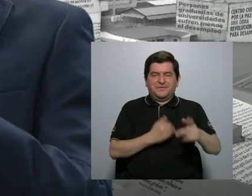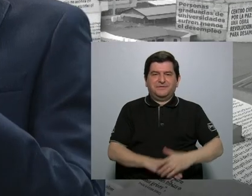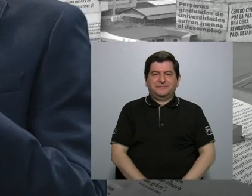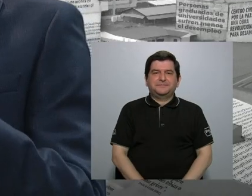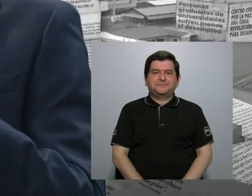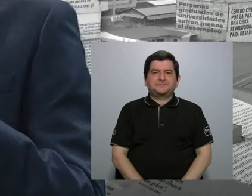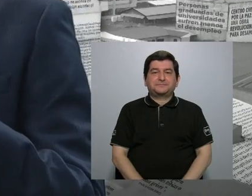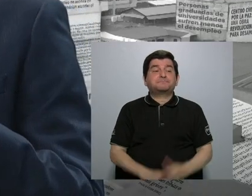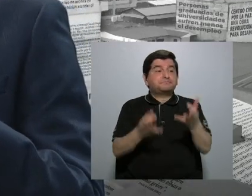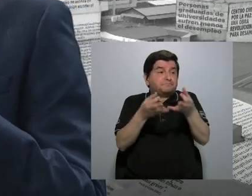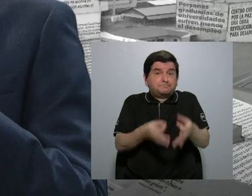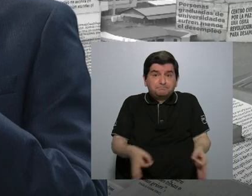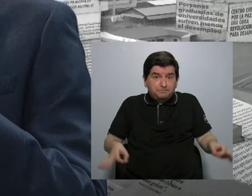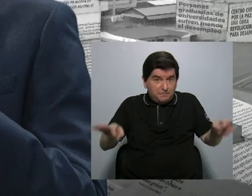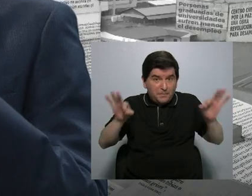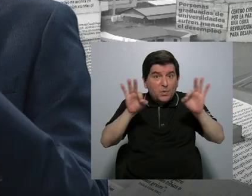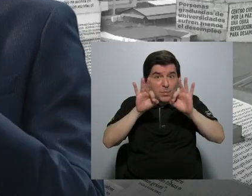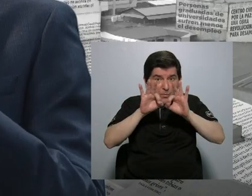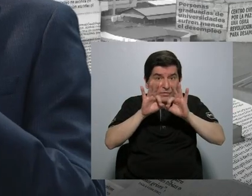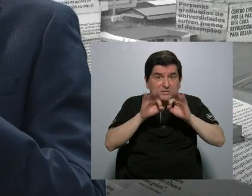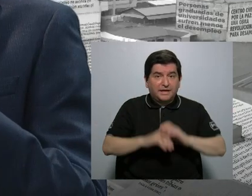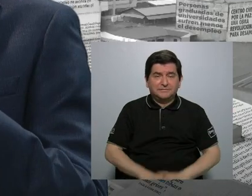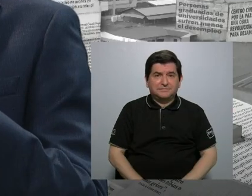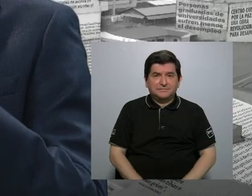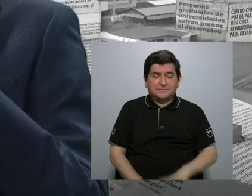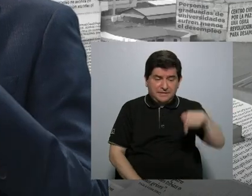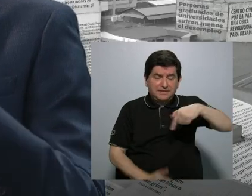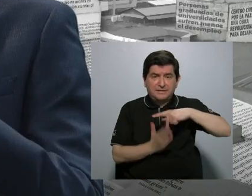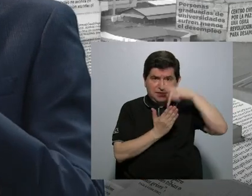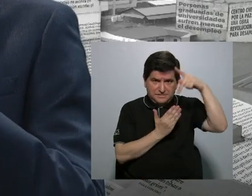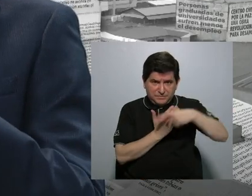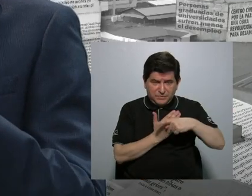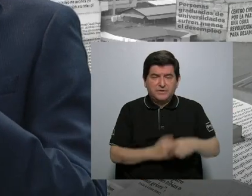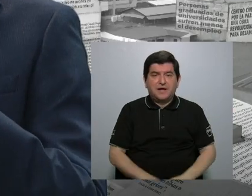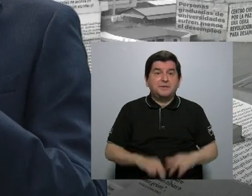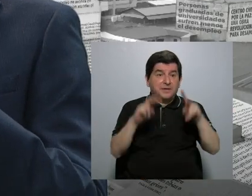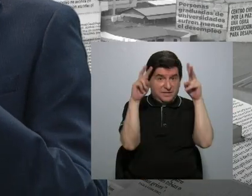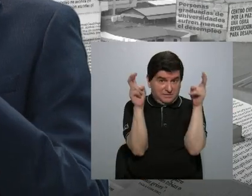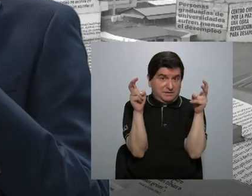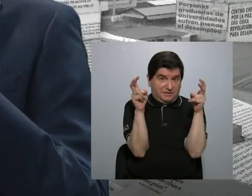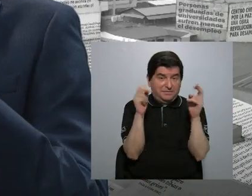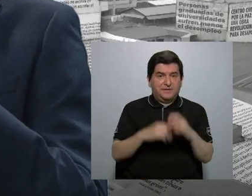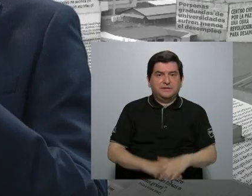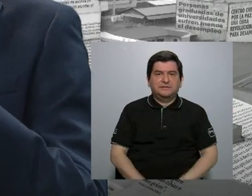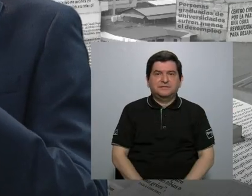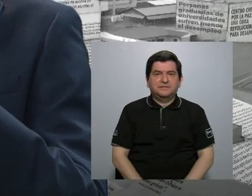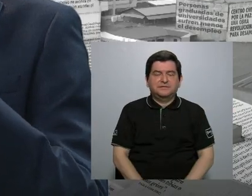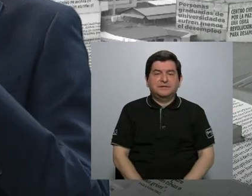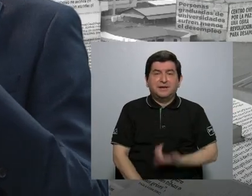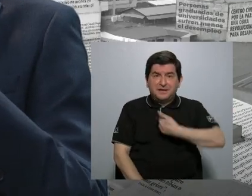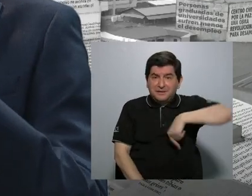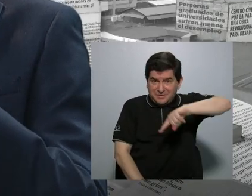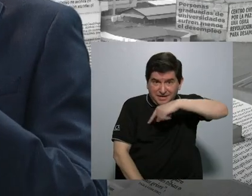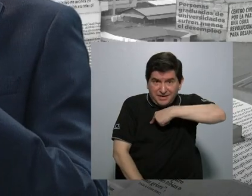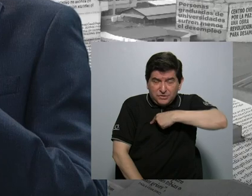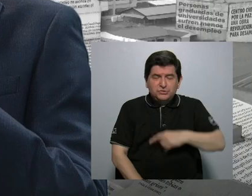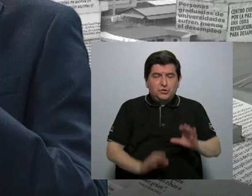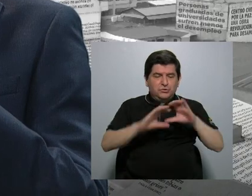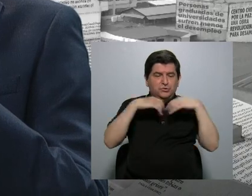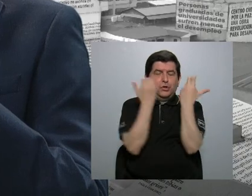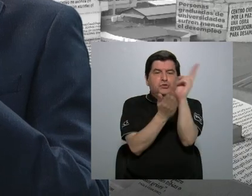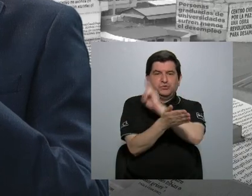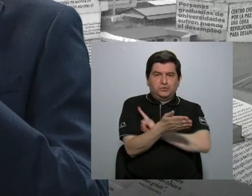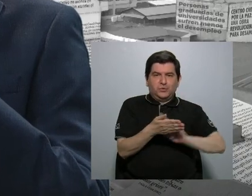Bueno, sí, la importancia de este programa, de este tema para nosotros, digamos, en el Consejo